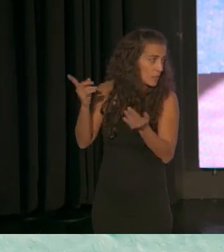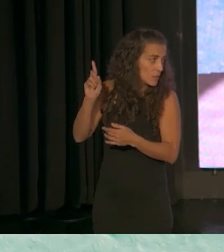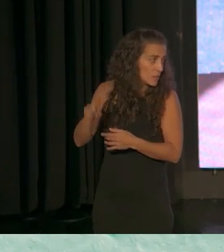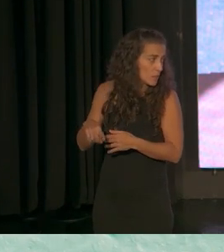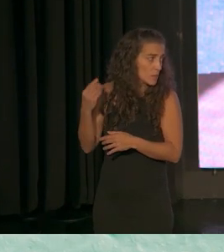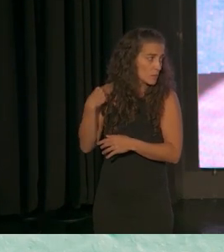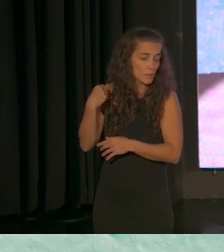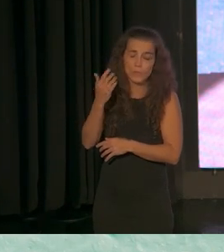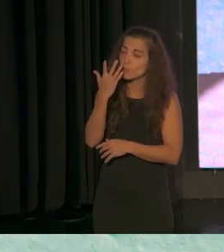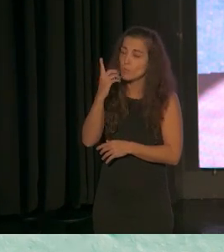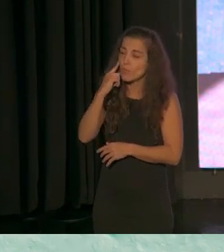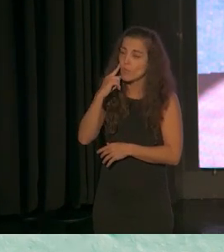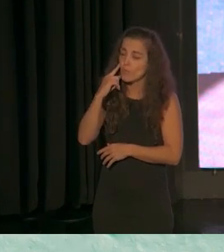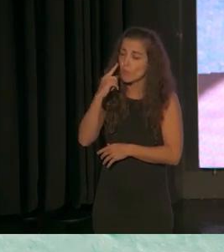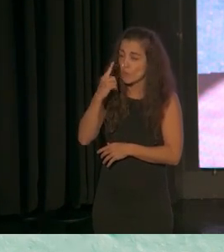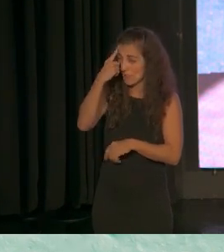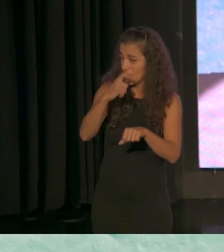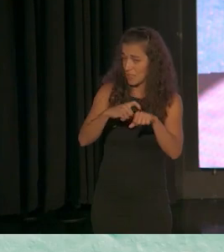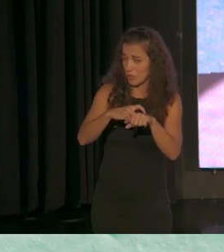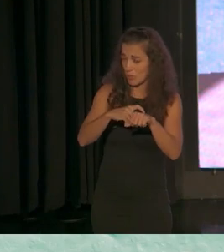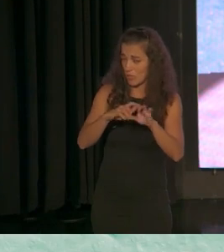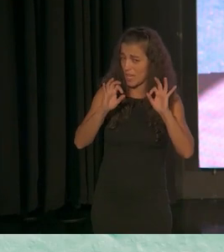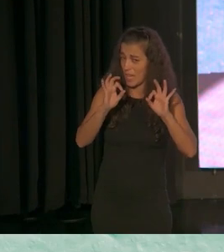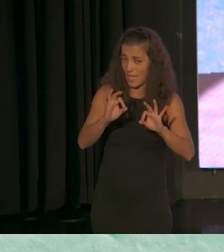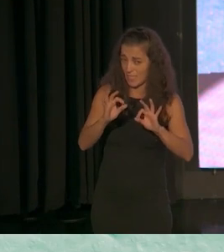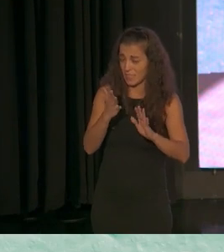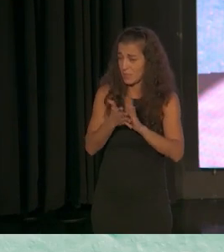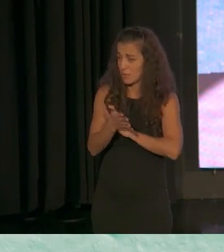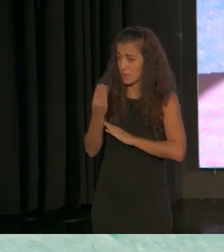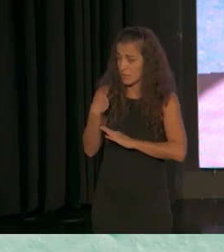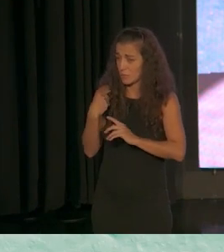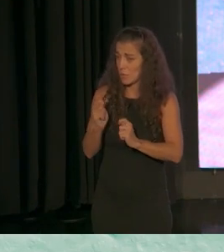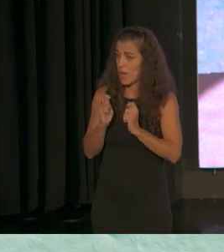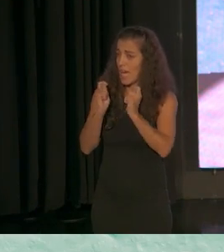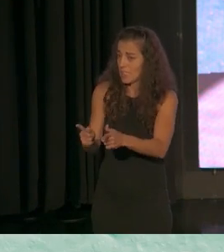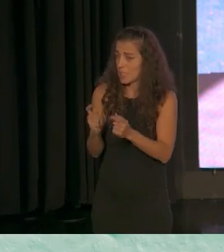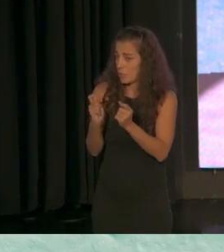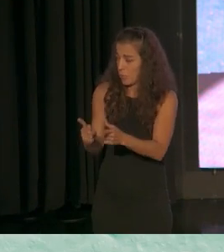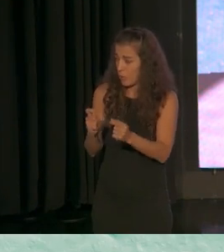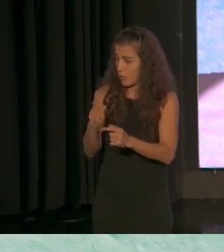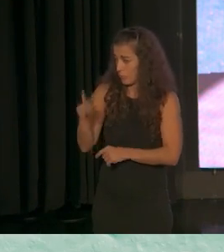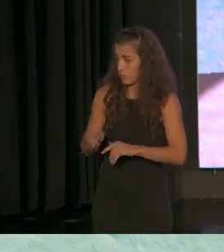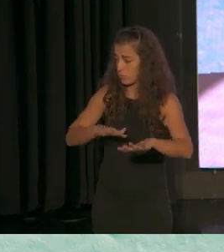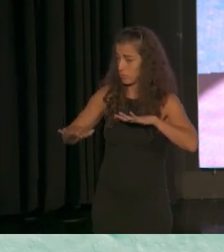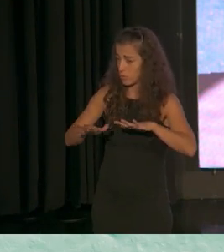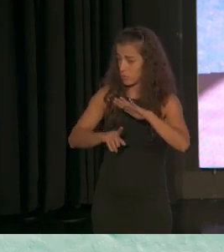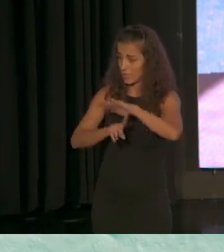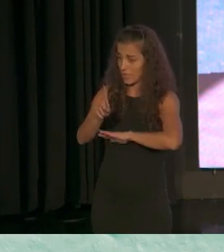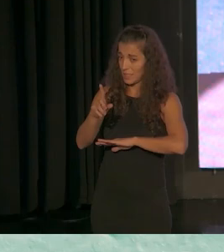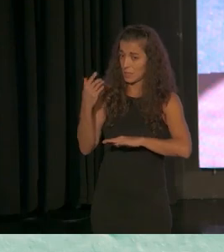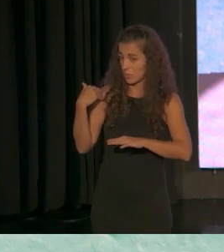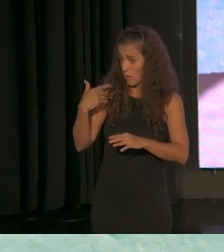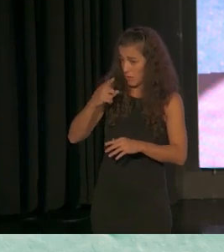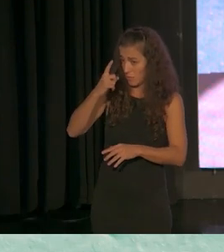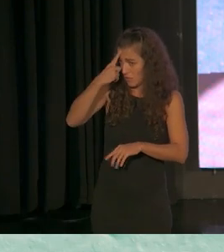conocido en la psicología y que la atribución se ha descrito como un motor de desarrollo desde los clásicos de la psicología entonces